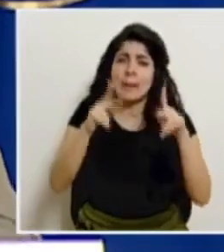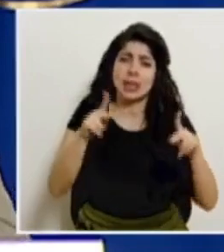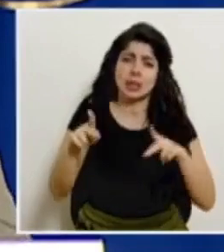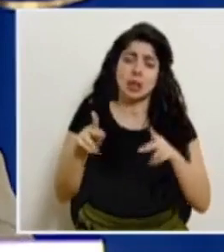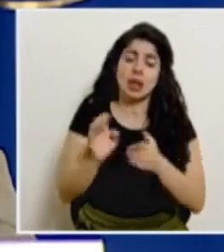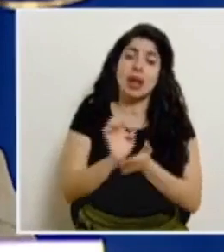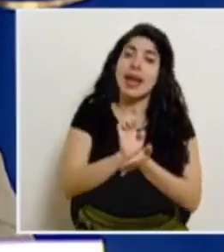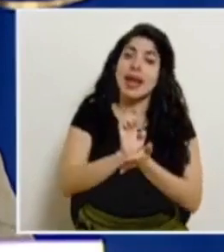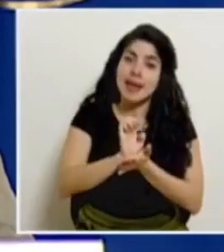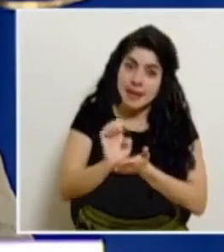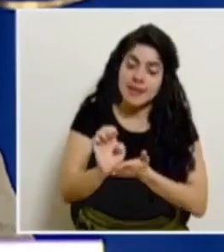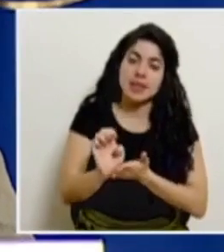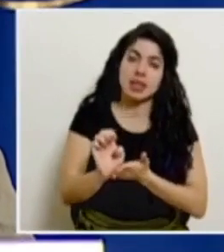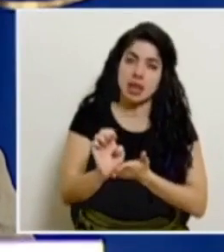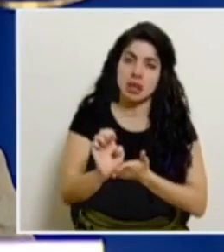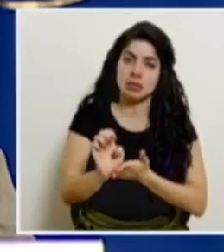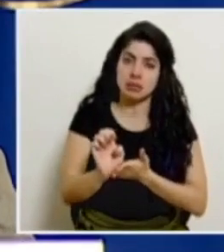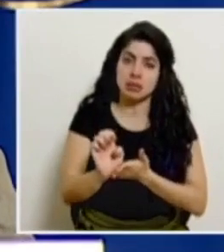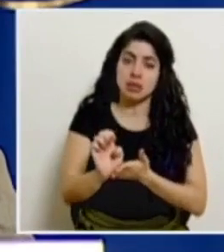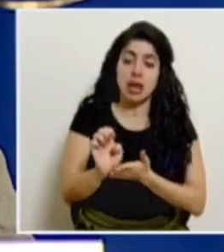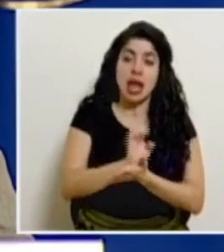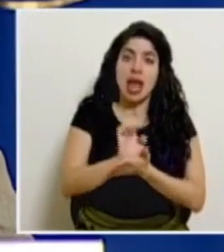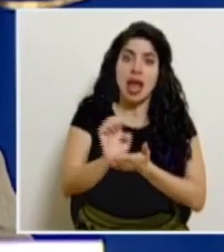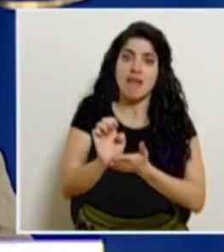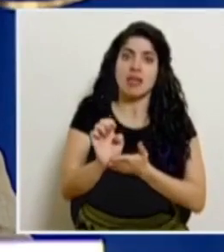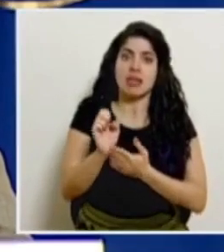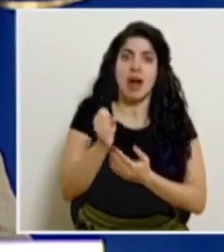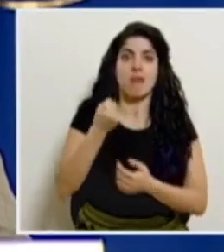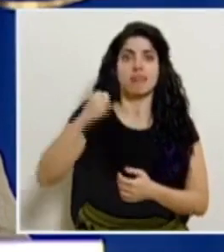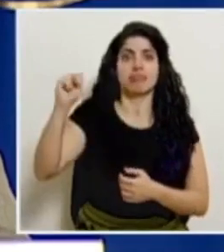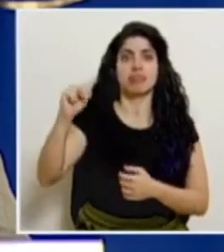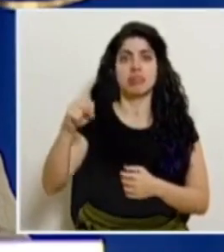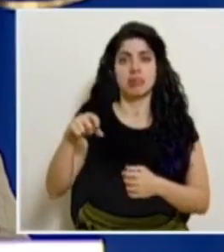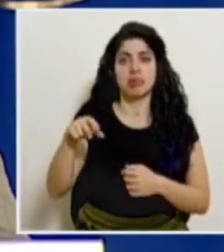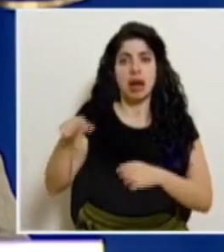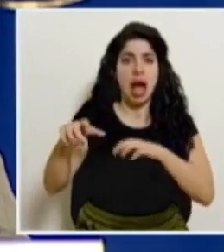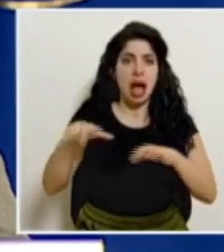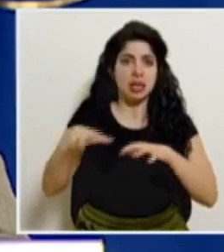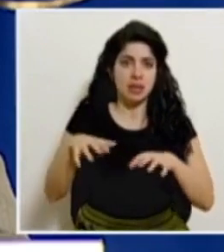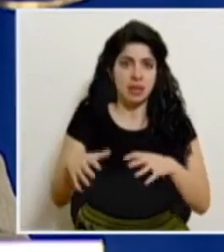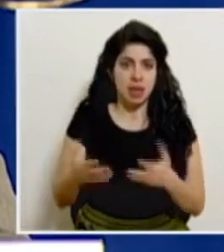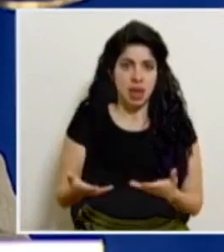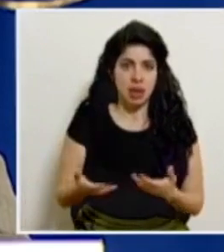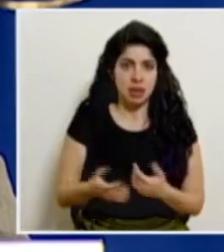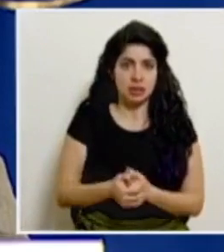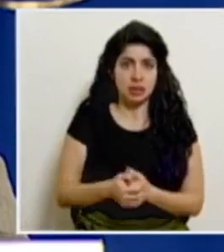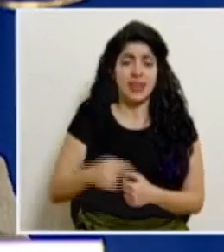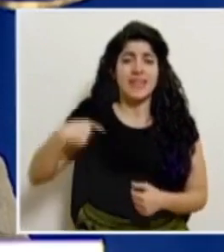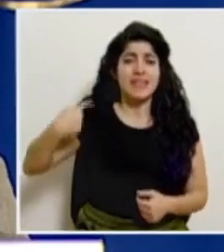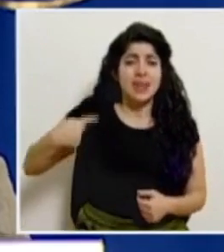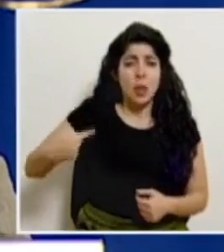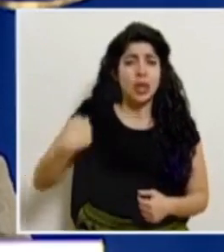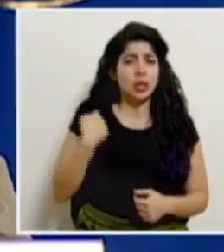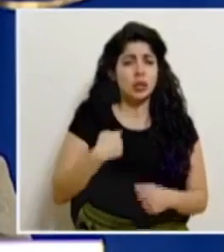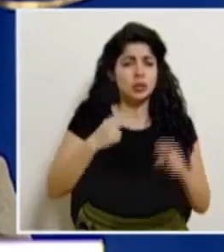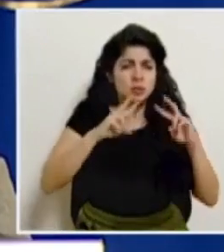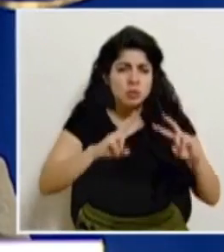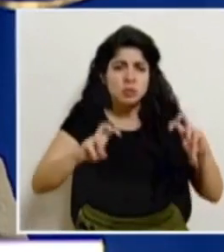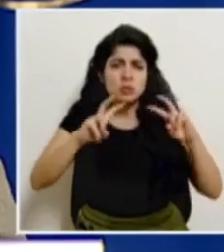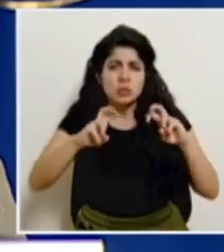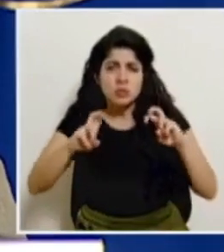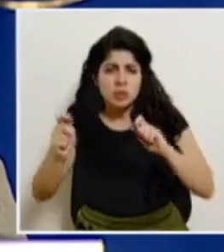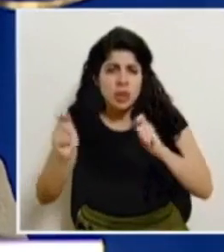evitemos justamente incumplir esas actividades. Estamos en una constante revisión de la